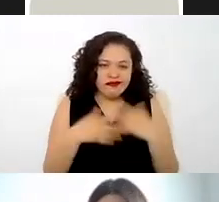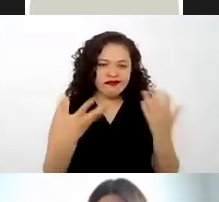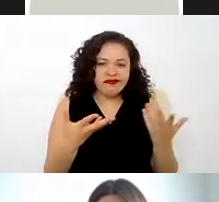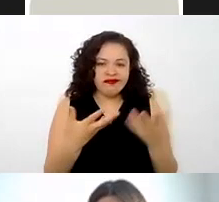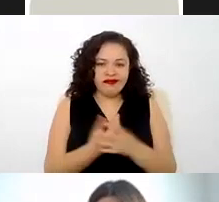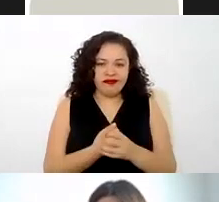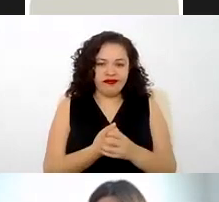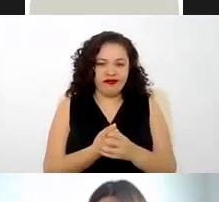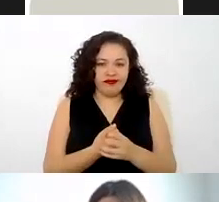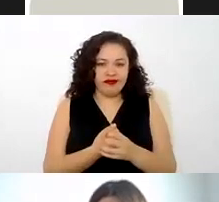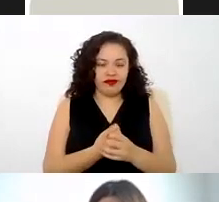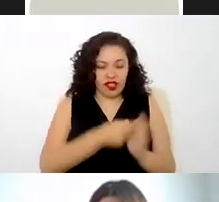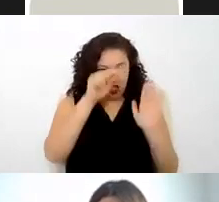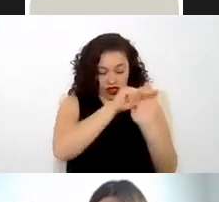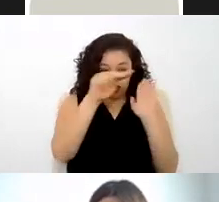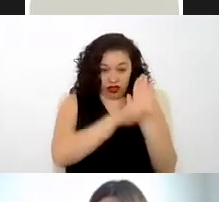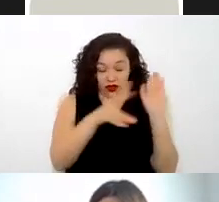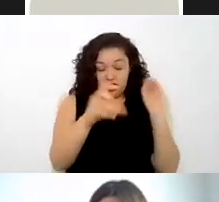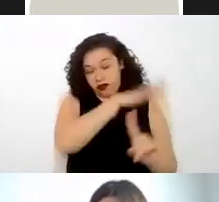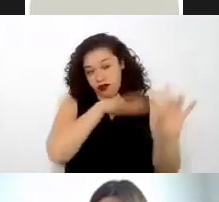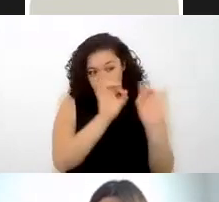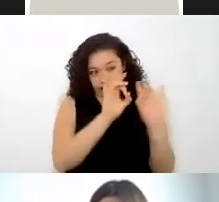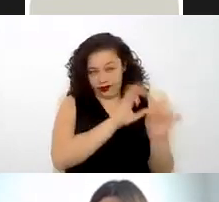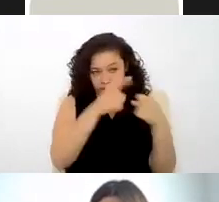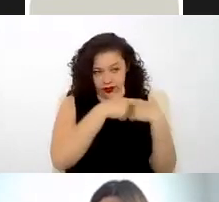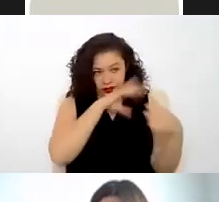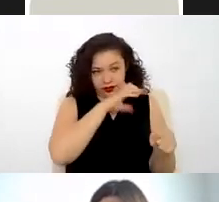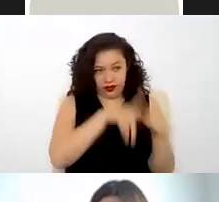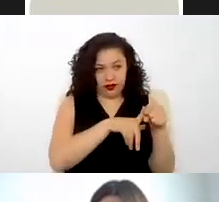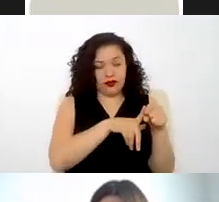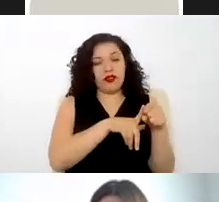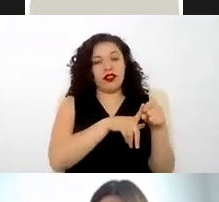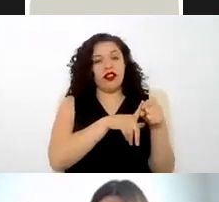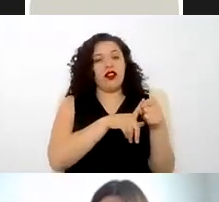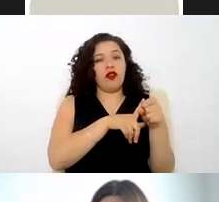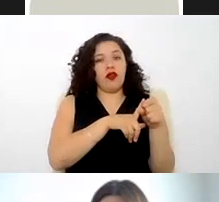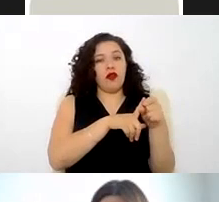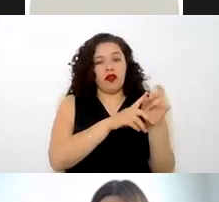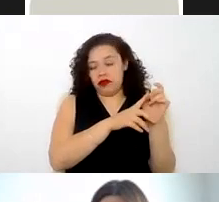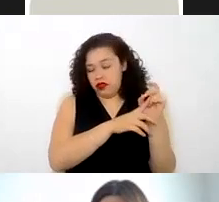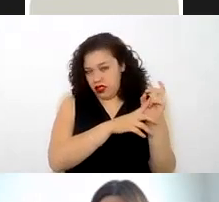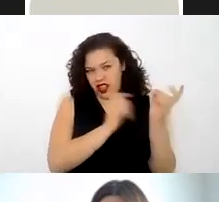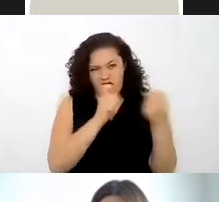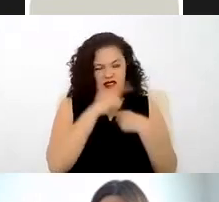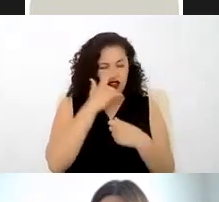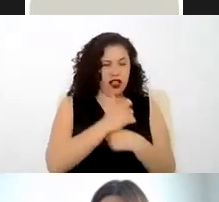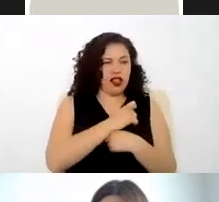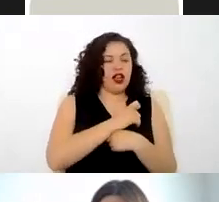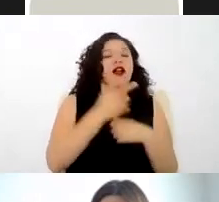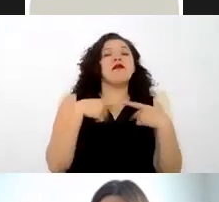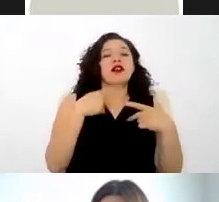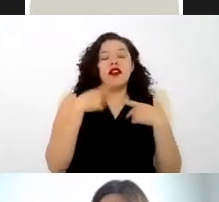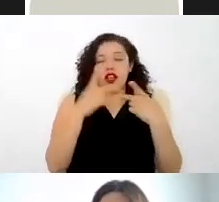interpretación de una norma o de una situación en concreto siempre se va a preferir la interpretación que beneficie más al